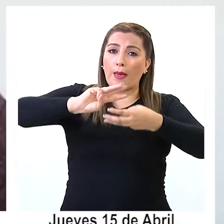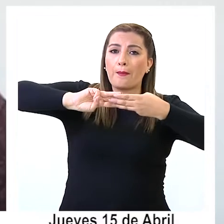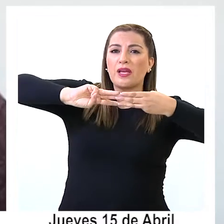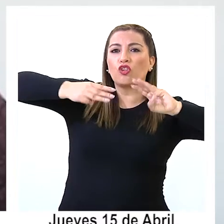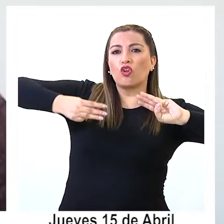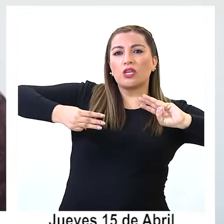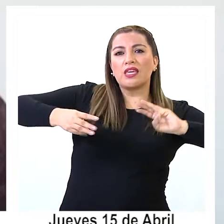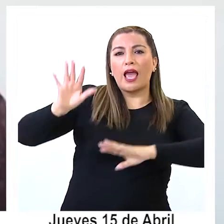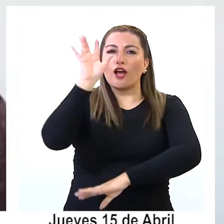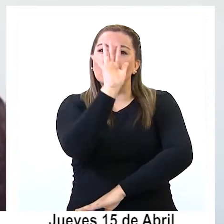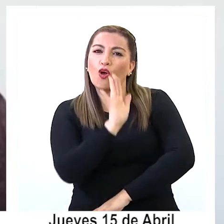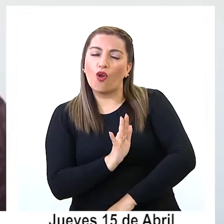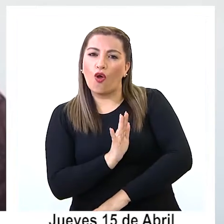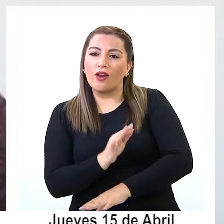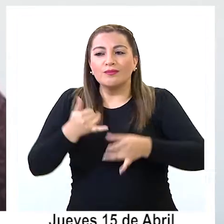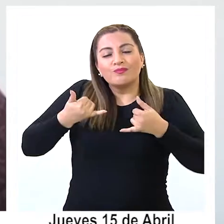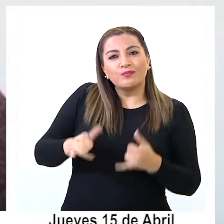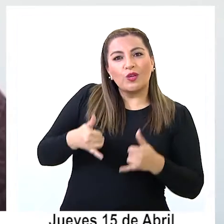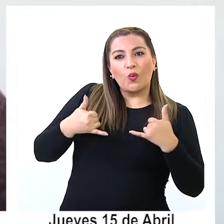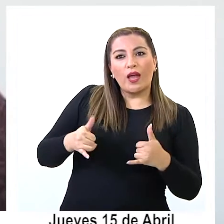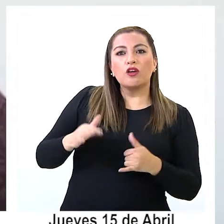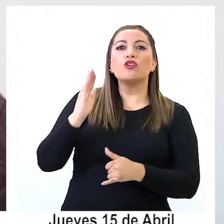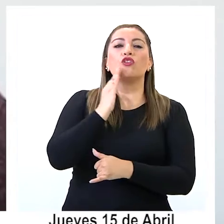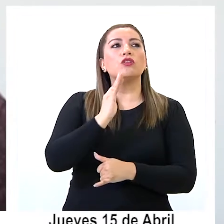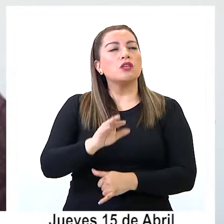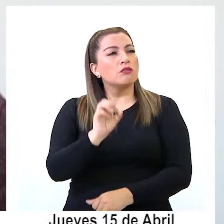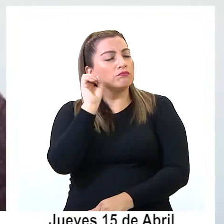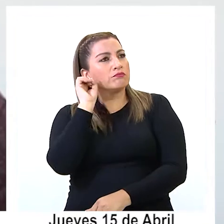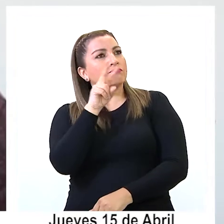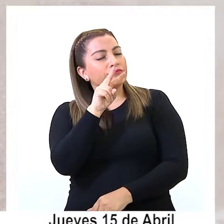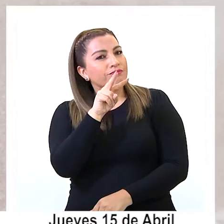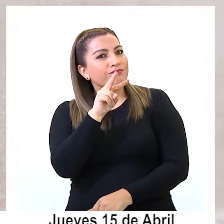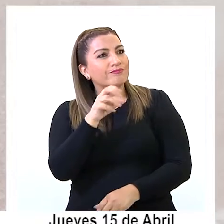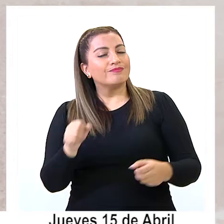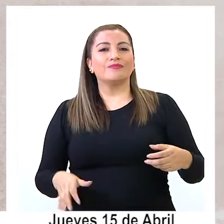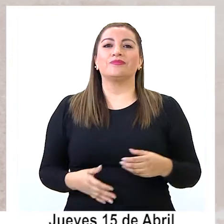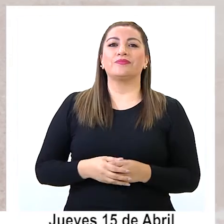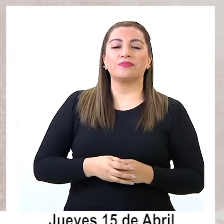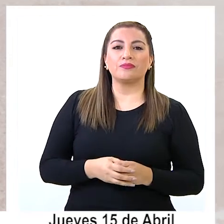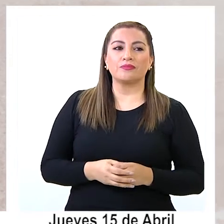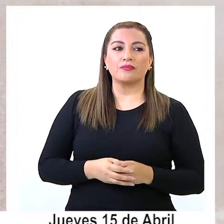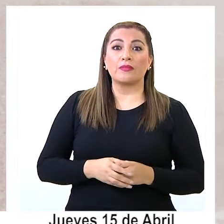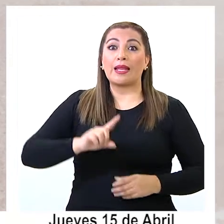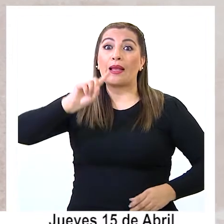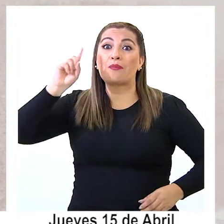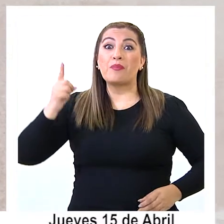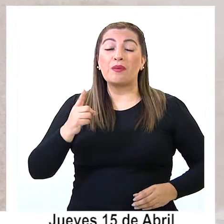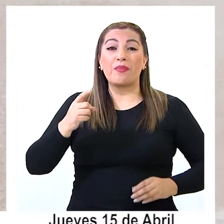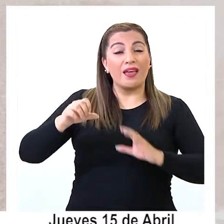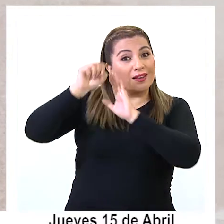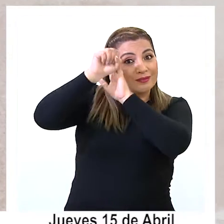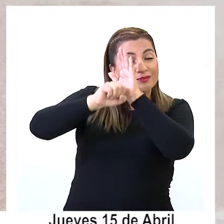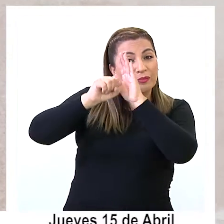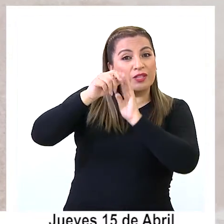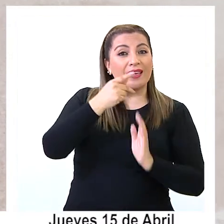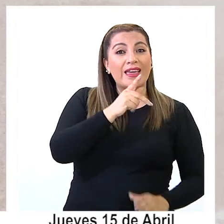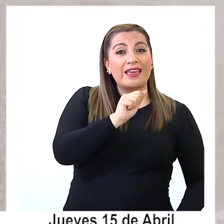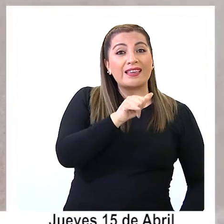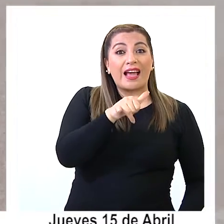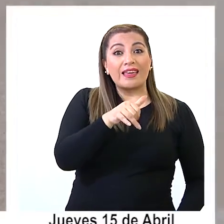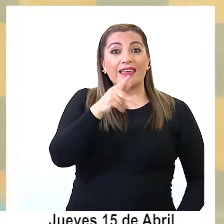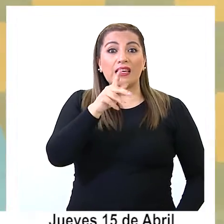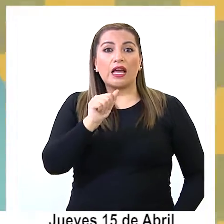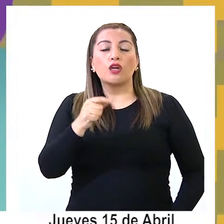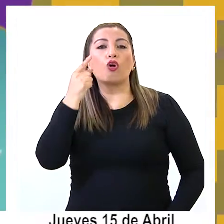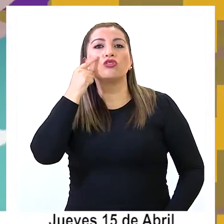coloridas también, lúdicas, que logren captar la atención del público. El primer capítulo de Kai Kai, Conociendo el riesgo